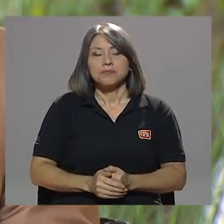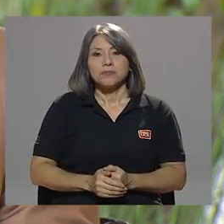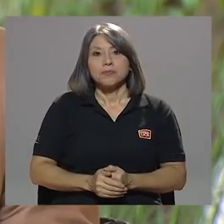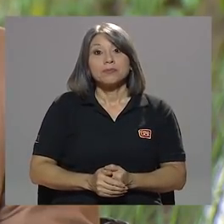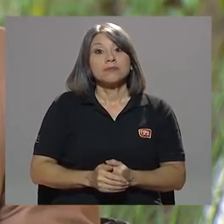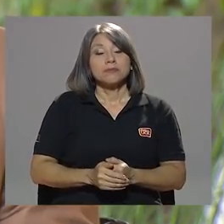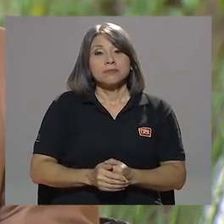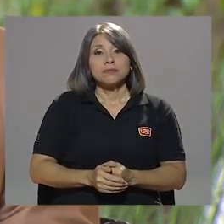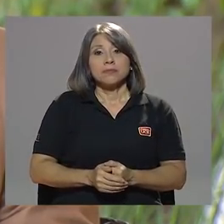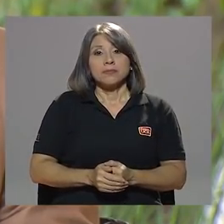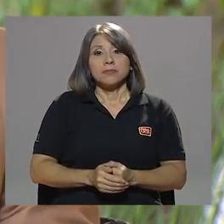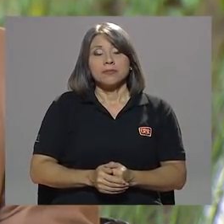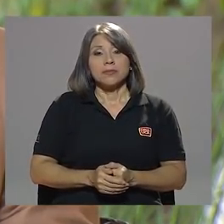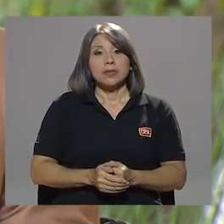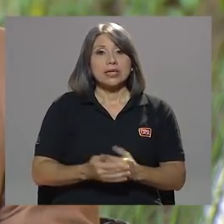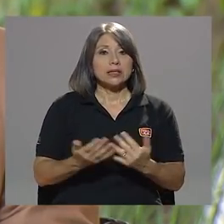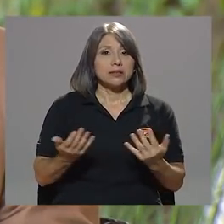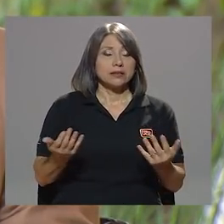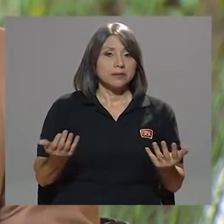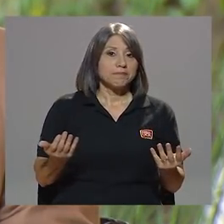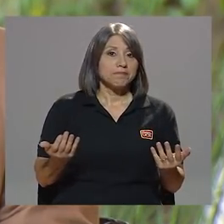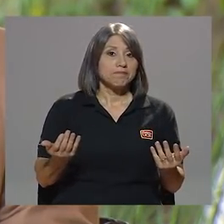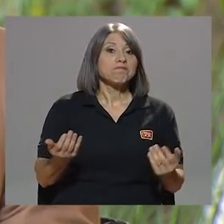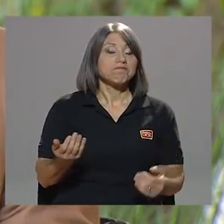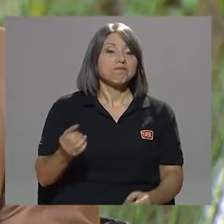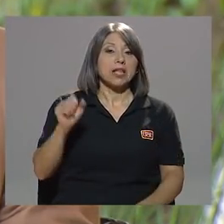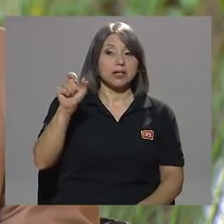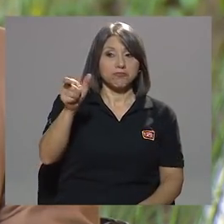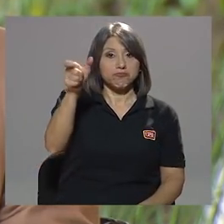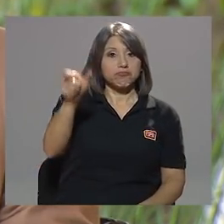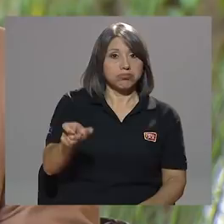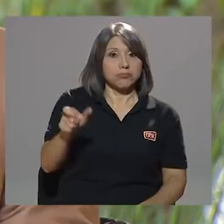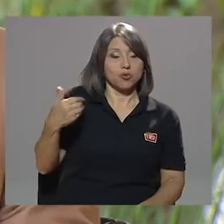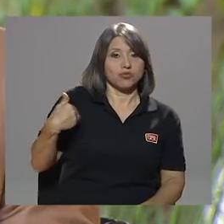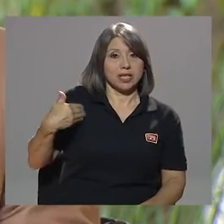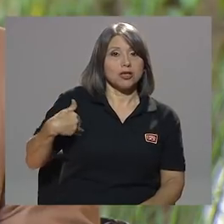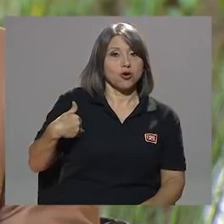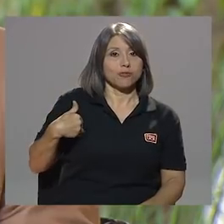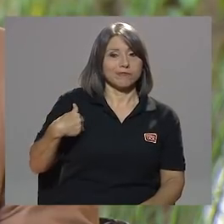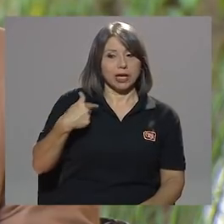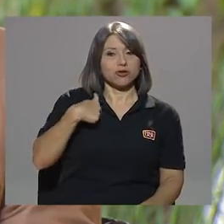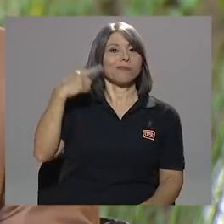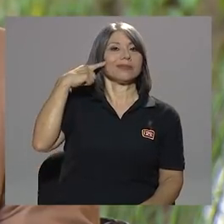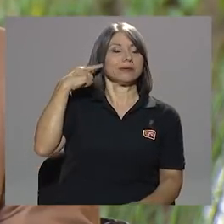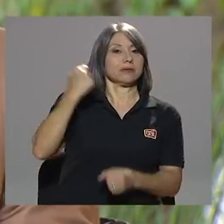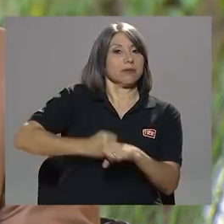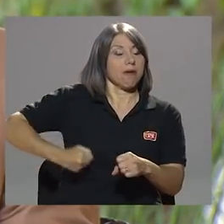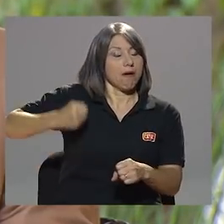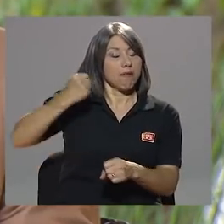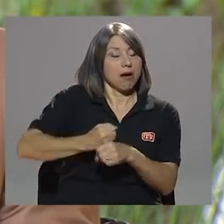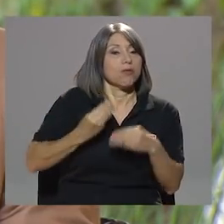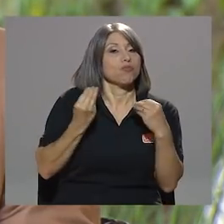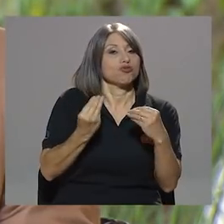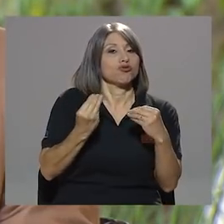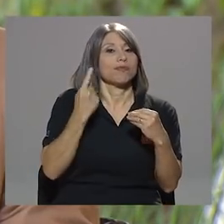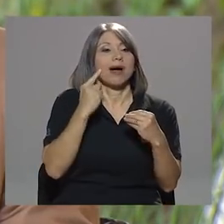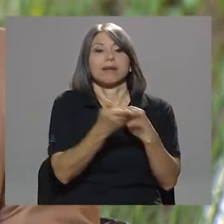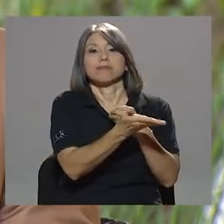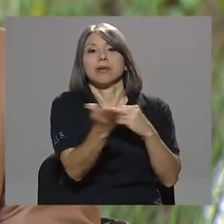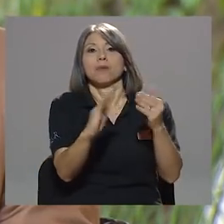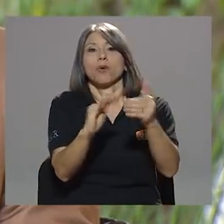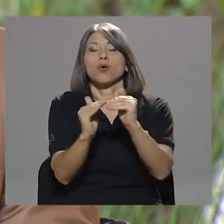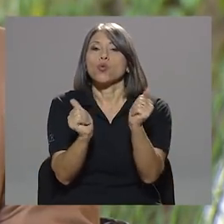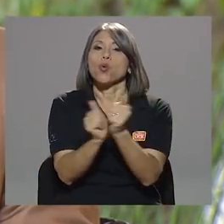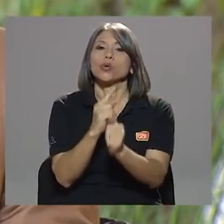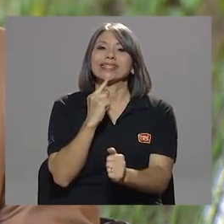Y si es un señor que para mi criterio ha trabajado mucho para el pueblo y con seriedad